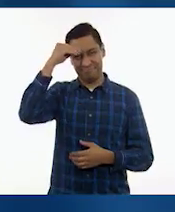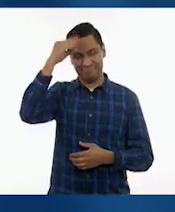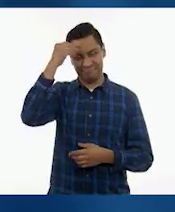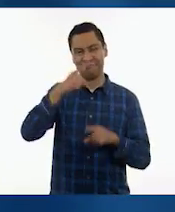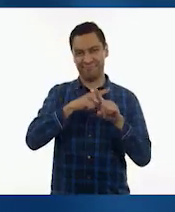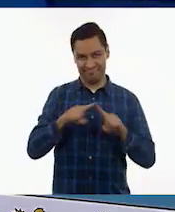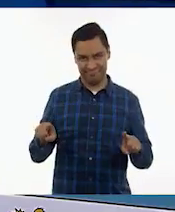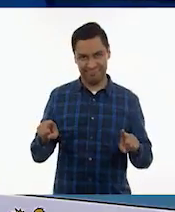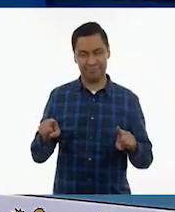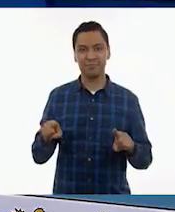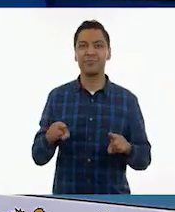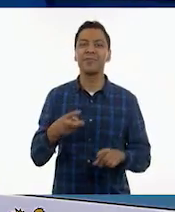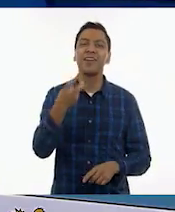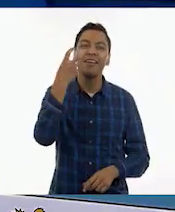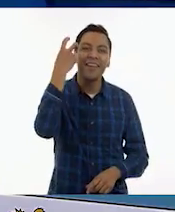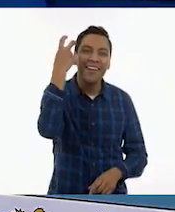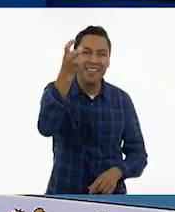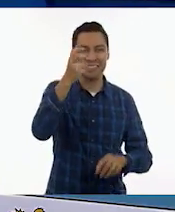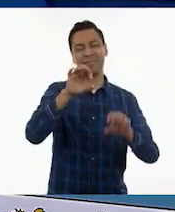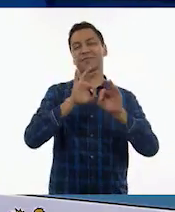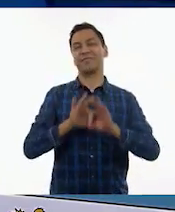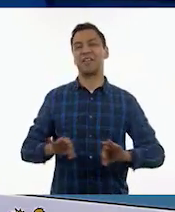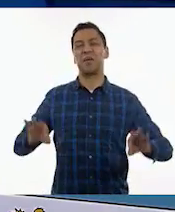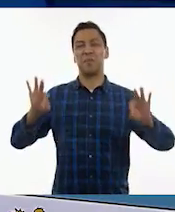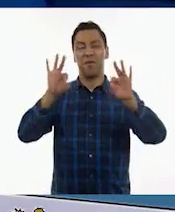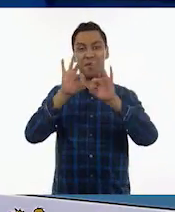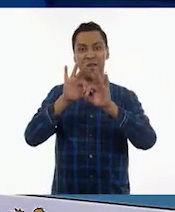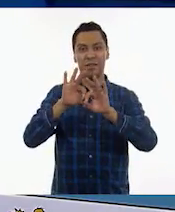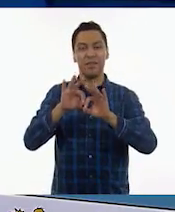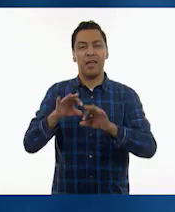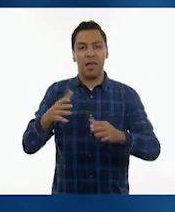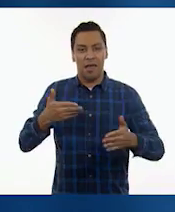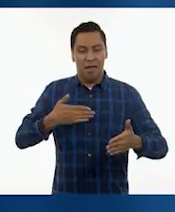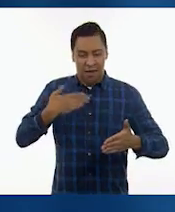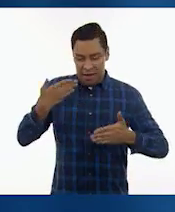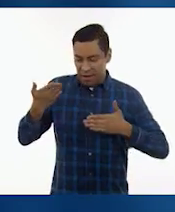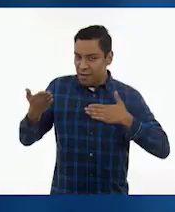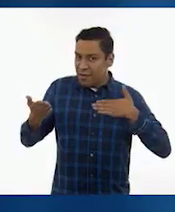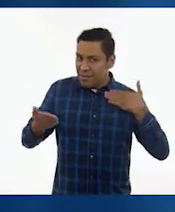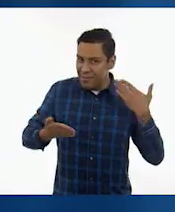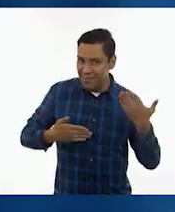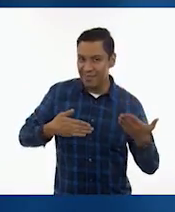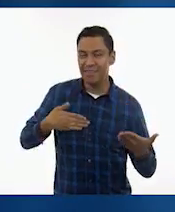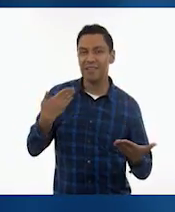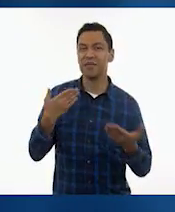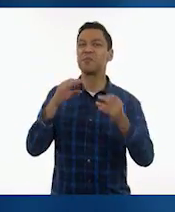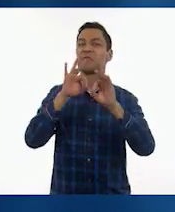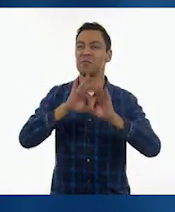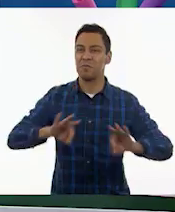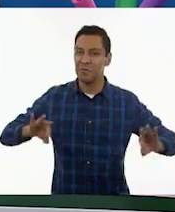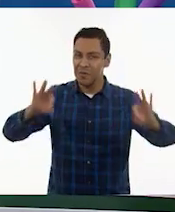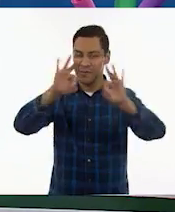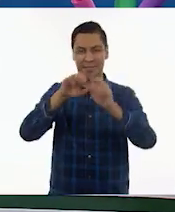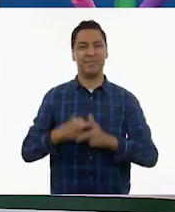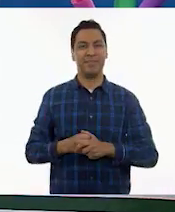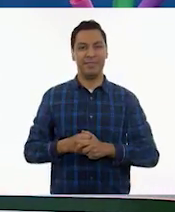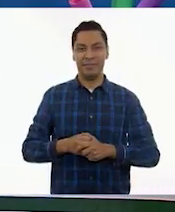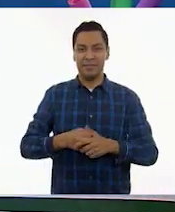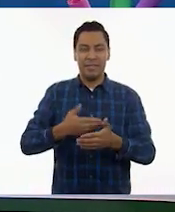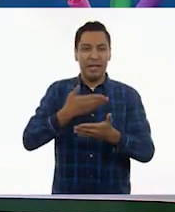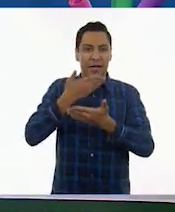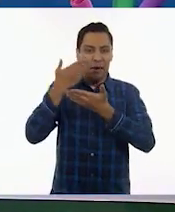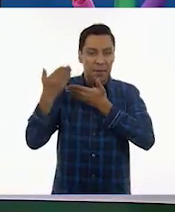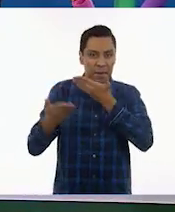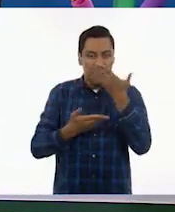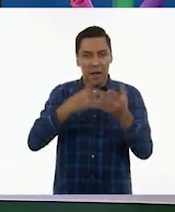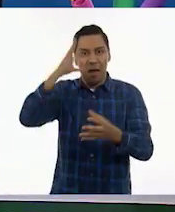Eso es lo más importante, divertirse en cada una de las actividades que uno realiza. Claro. Y además, esas experiencias que empiezan